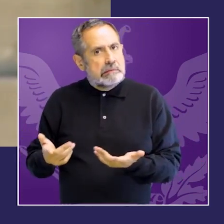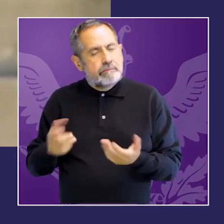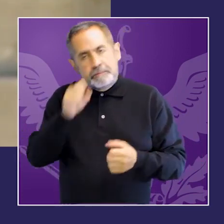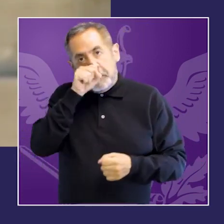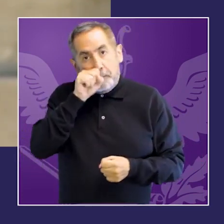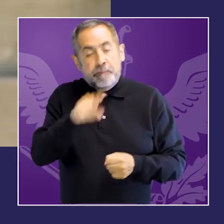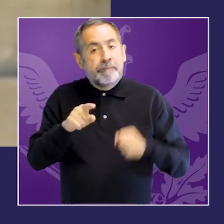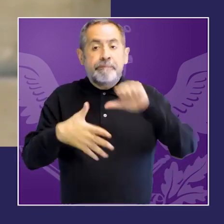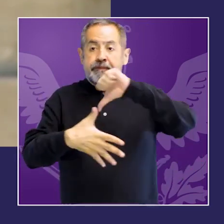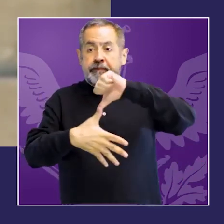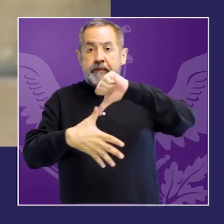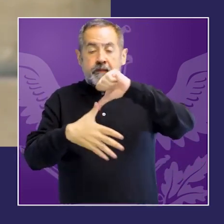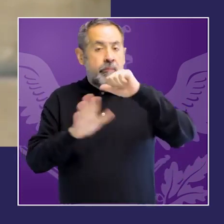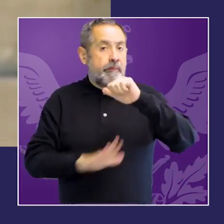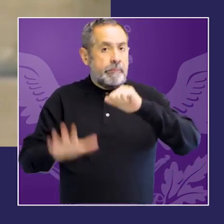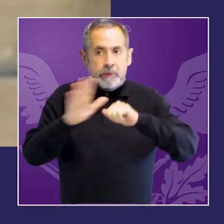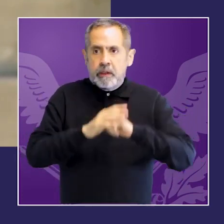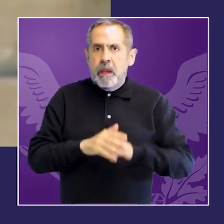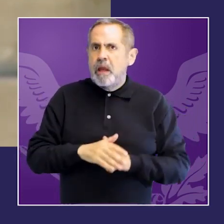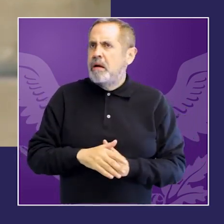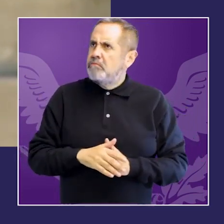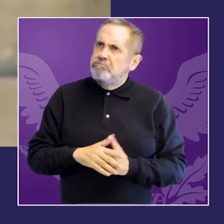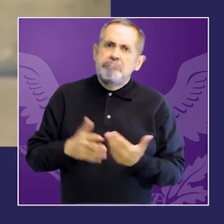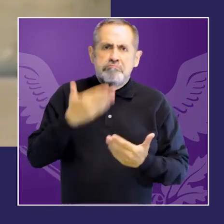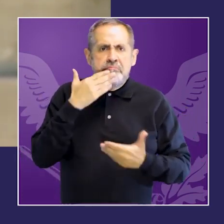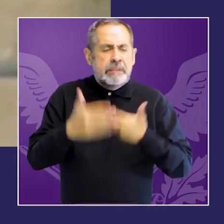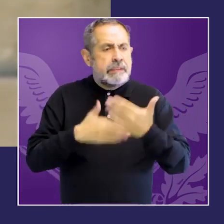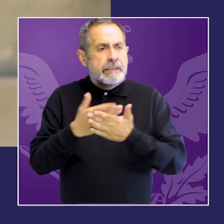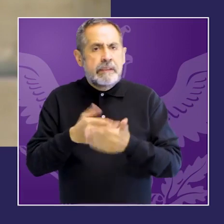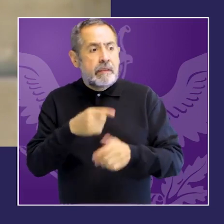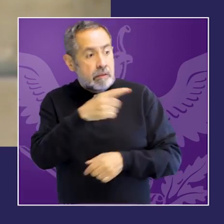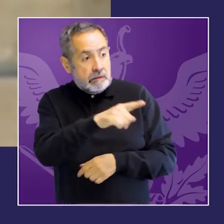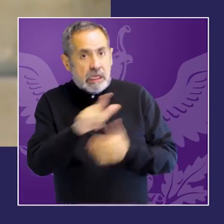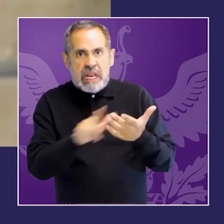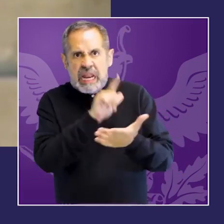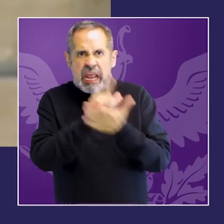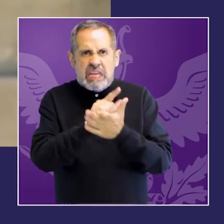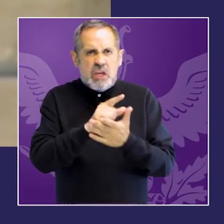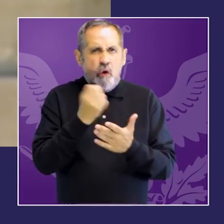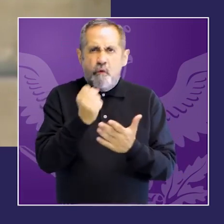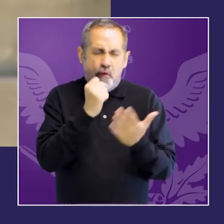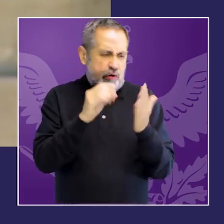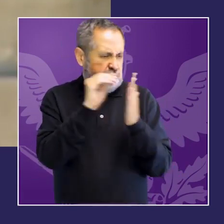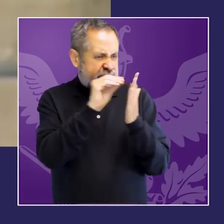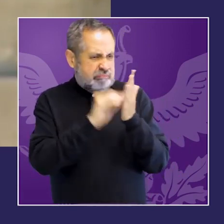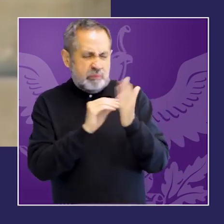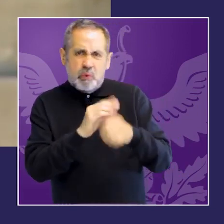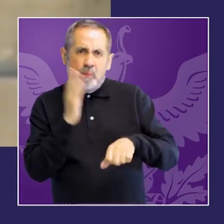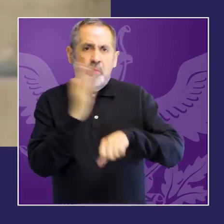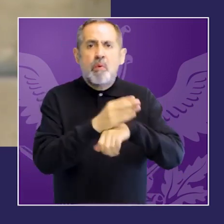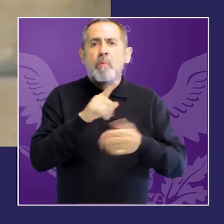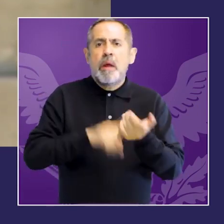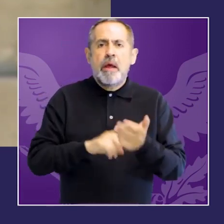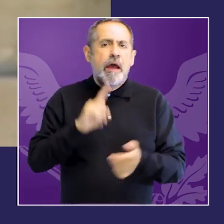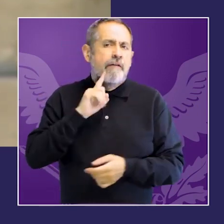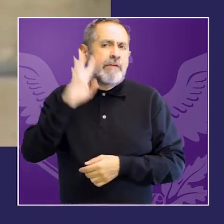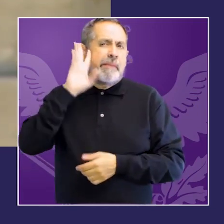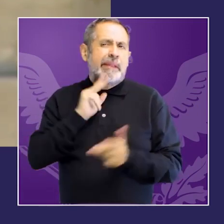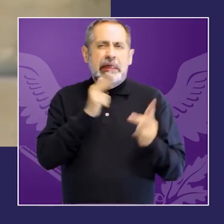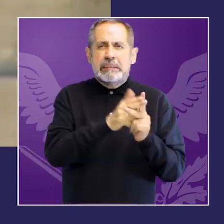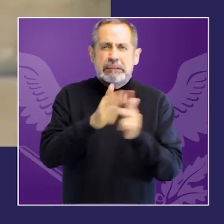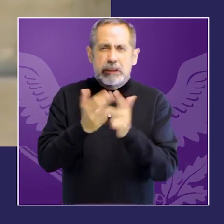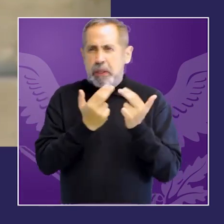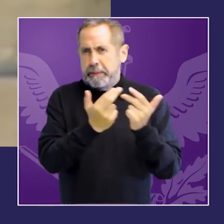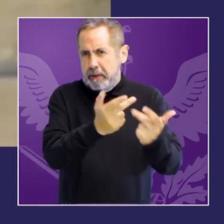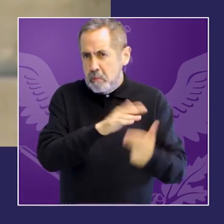unificadora, femicidio, feminicidio. Por eso me voy a referir en algunos momentos a los dos términos, o alternados a unos